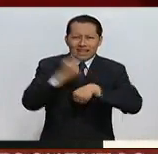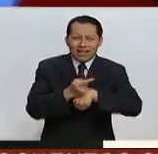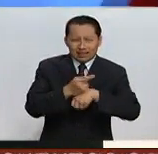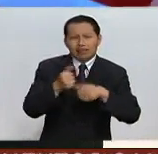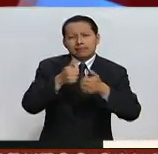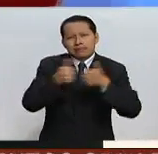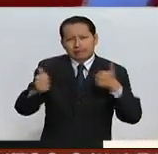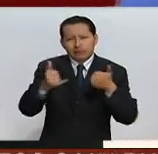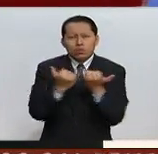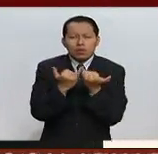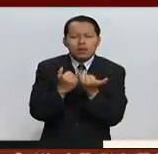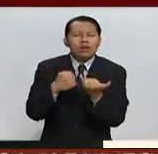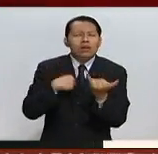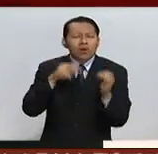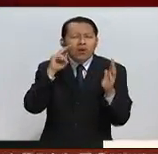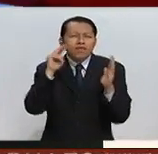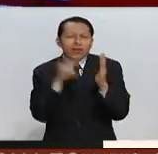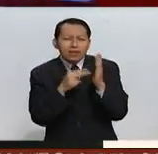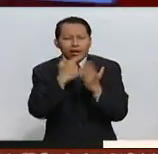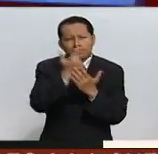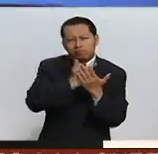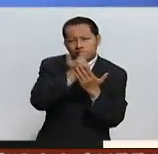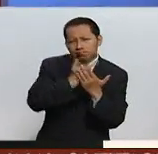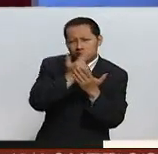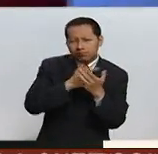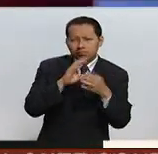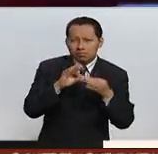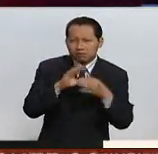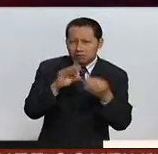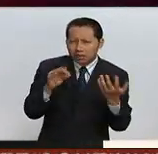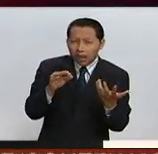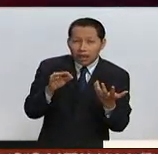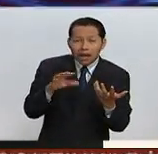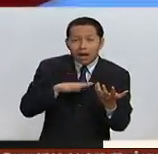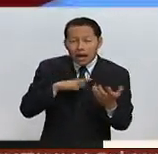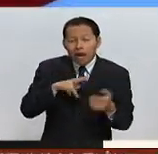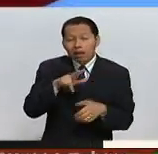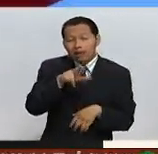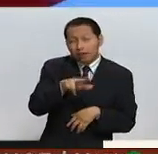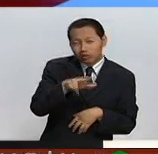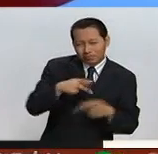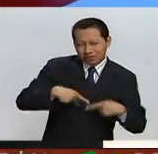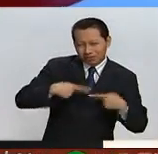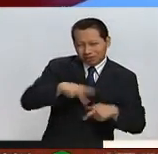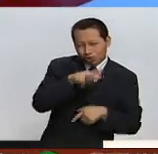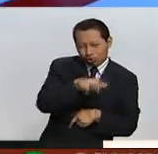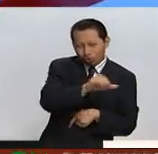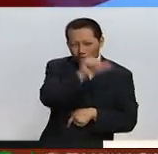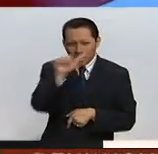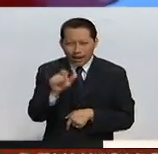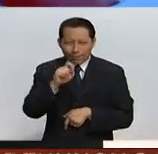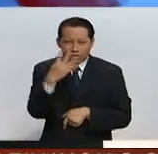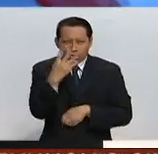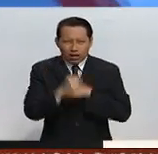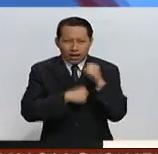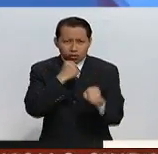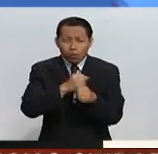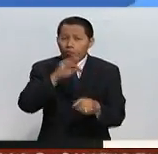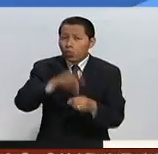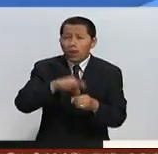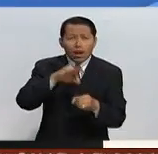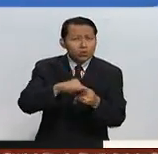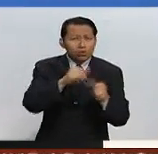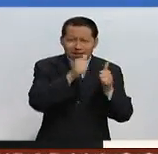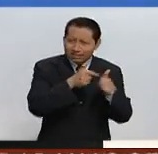viendo una estadística donde la gente con edades de entre 18 y 24 años votaron por quedarse en la Unión Europea